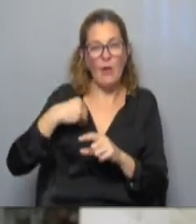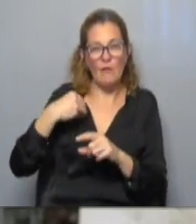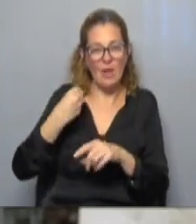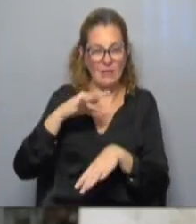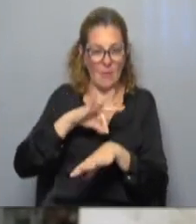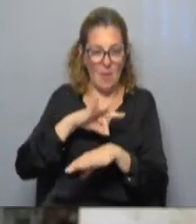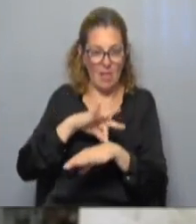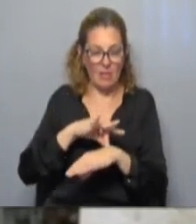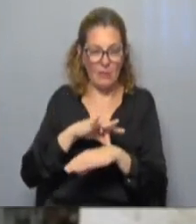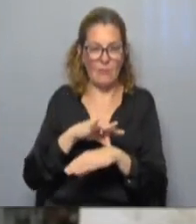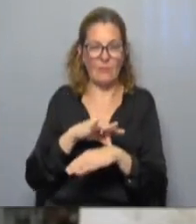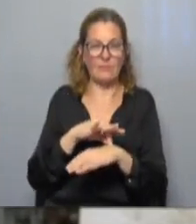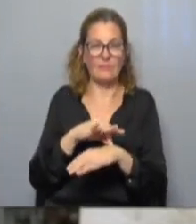médico